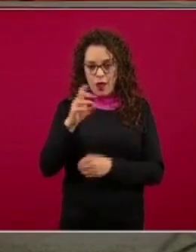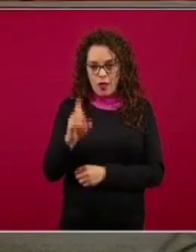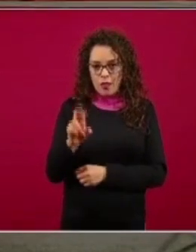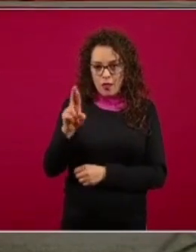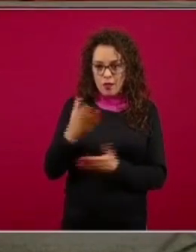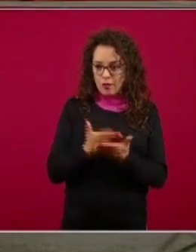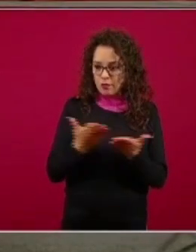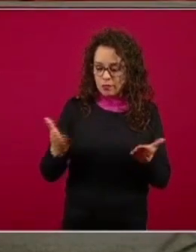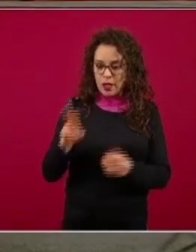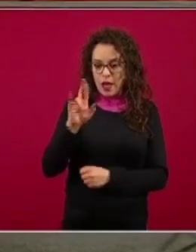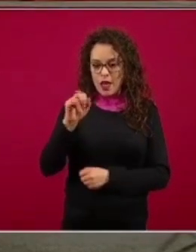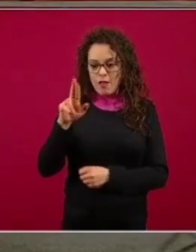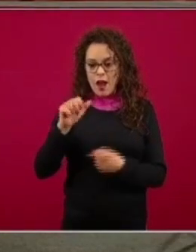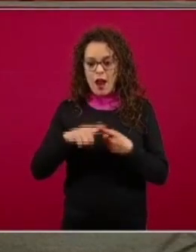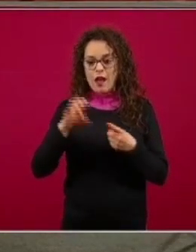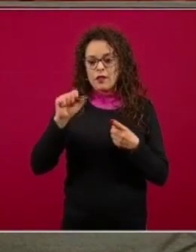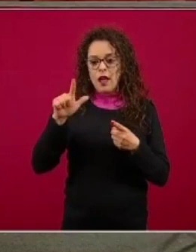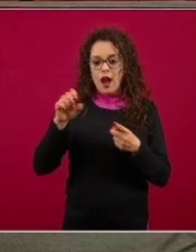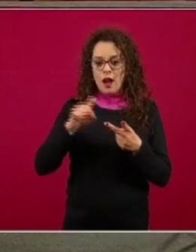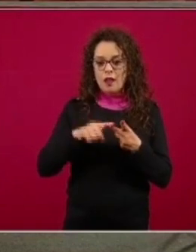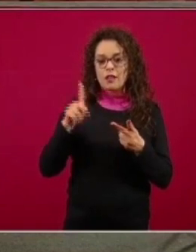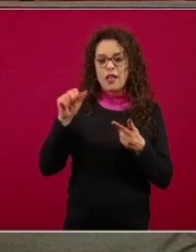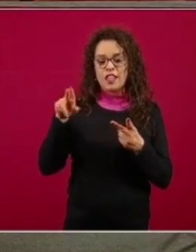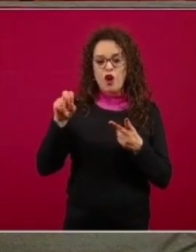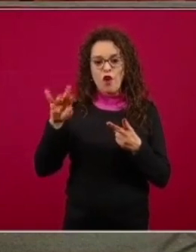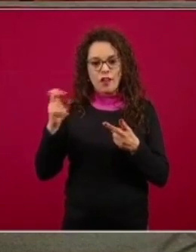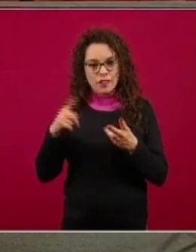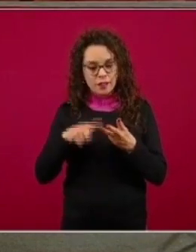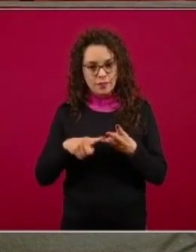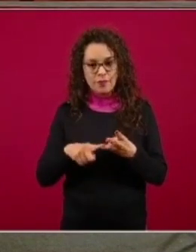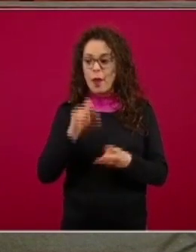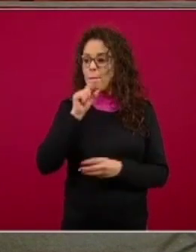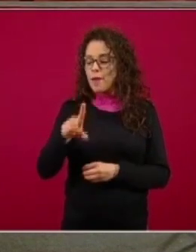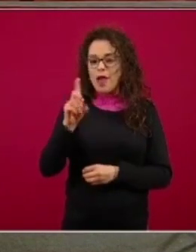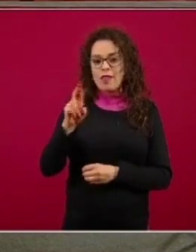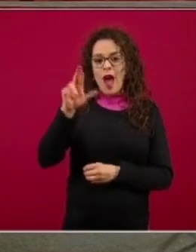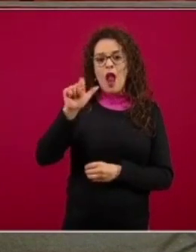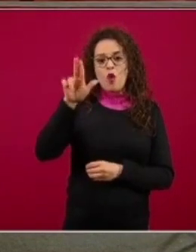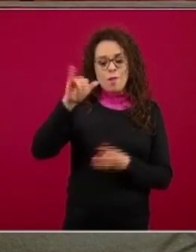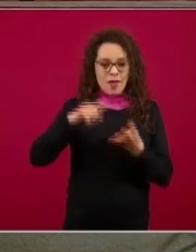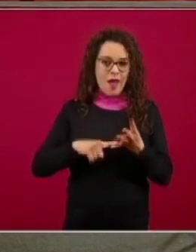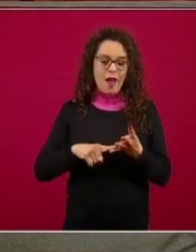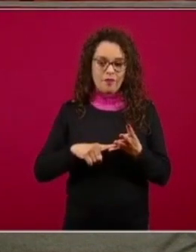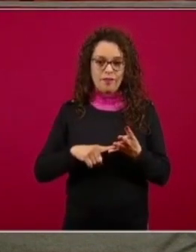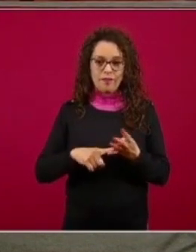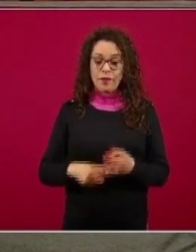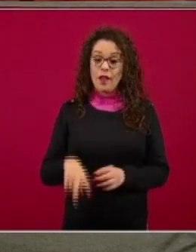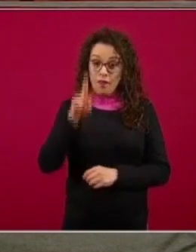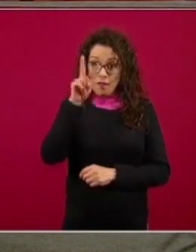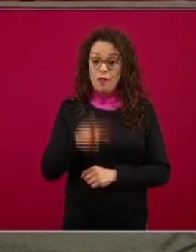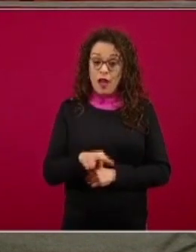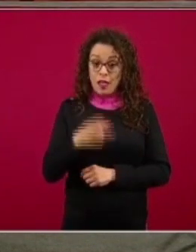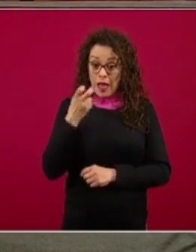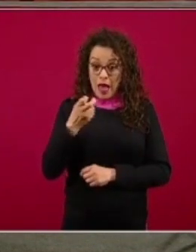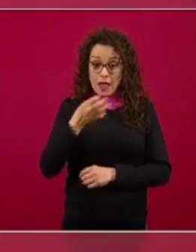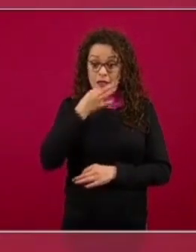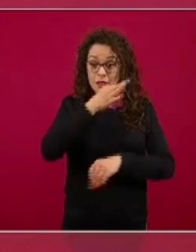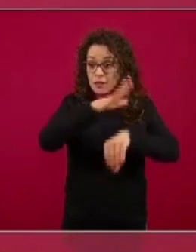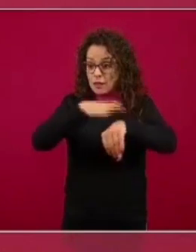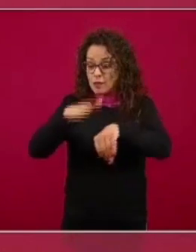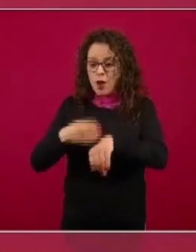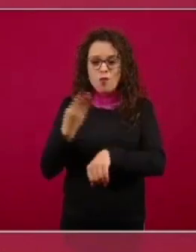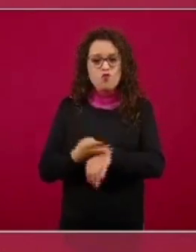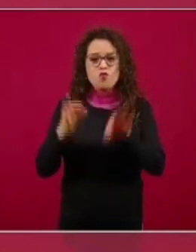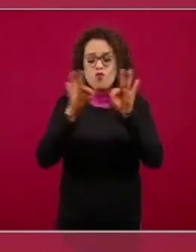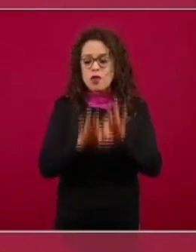Kersenovich por supuesto también a mi colega el doctor Alomía consideramos que este mensaje es muy importante por favor tómenlo en cuenta